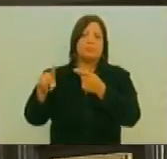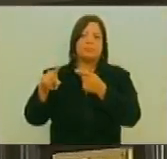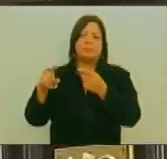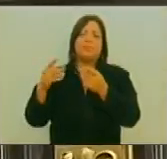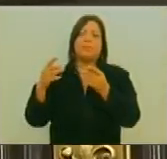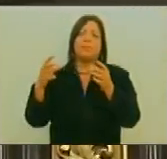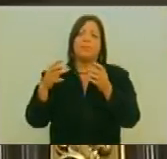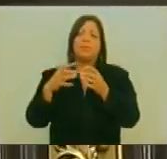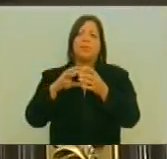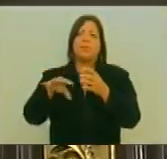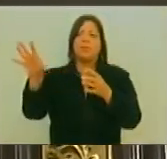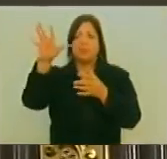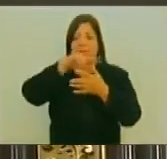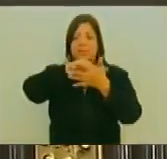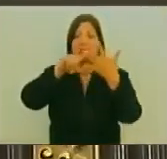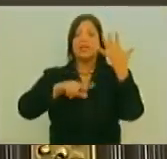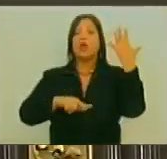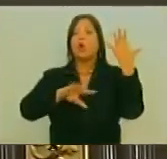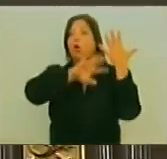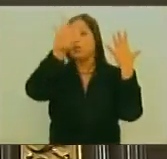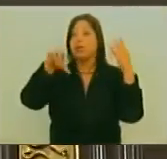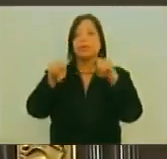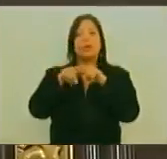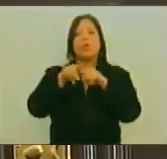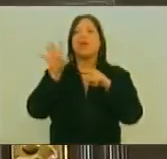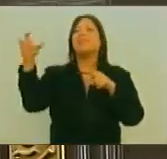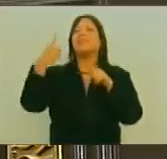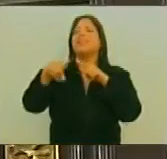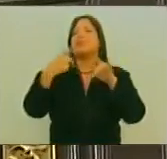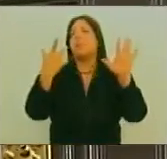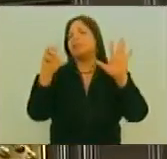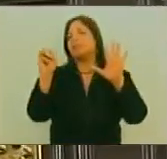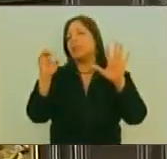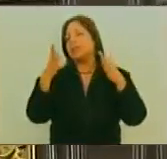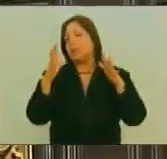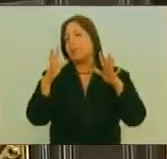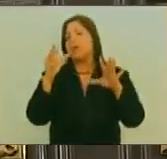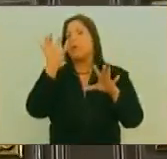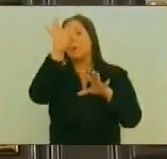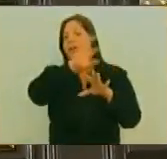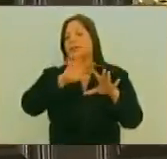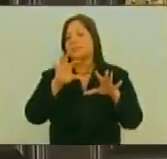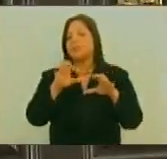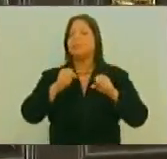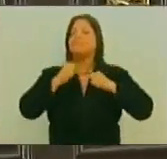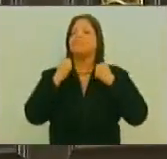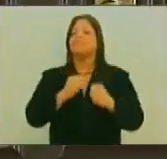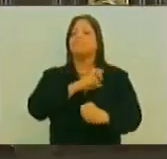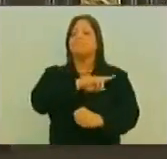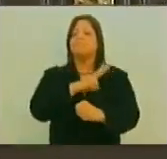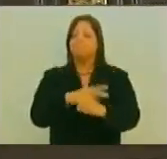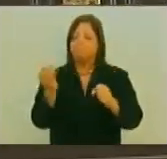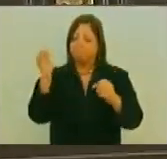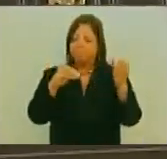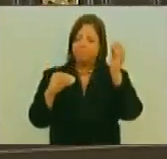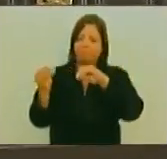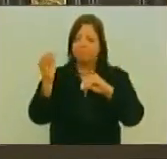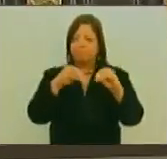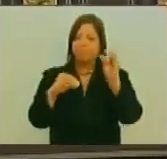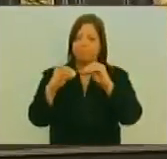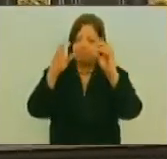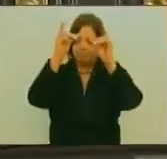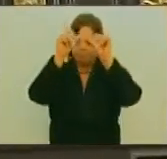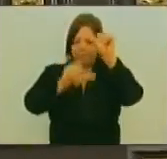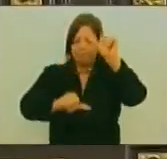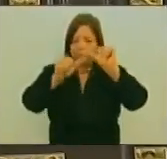Los Diferentes Continentes Para Hacerle Seguimiento Permanente Para Seguir Consolidando Nutriendo La Base De Datos